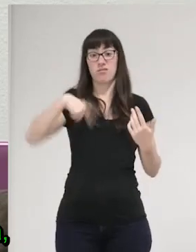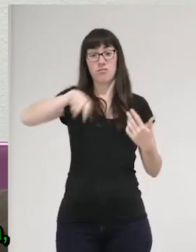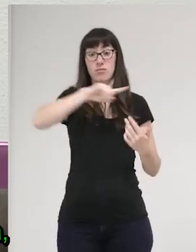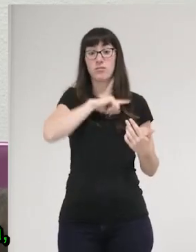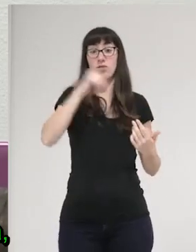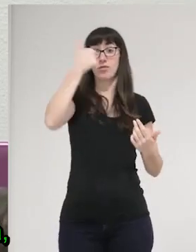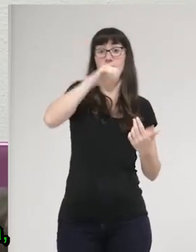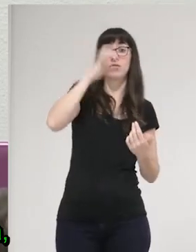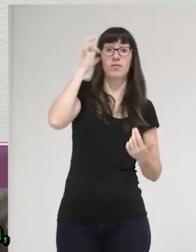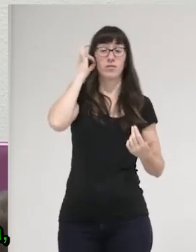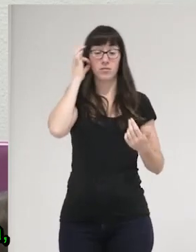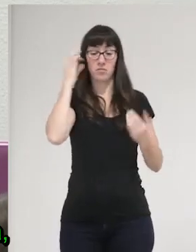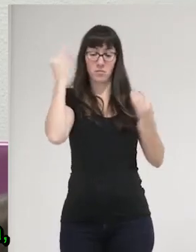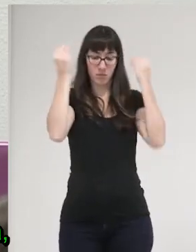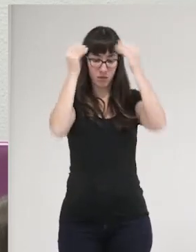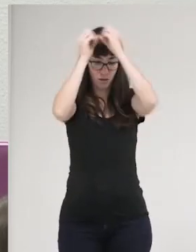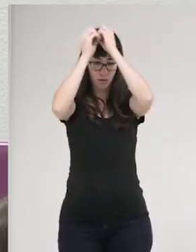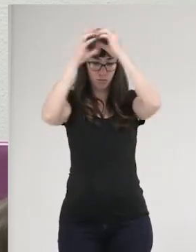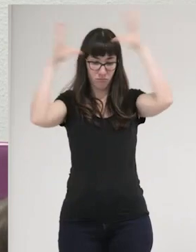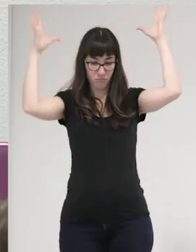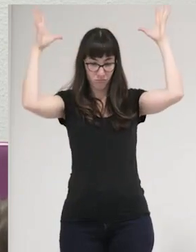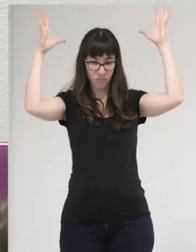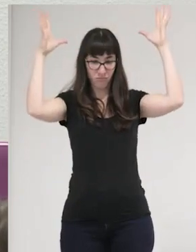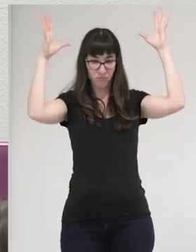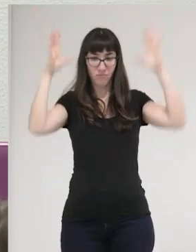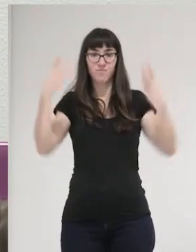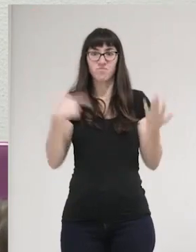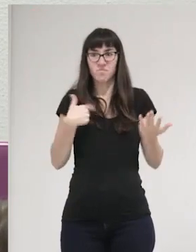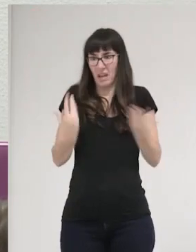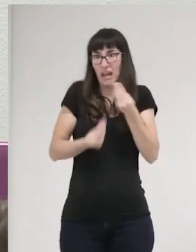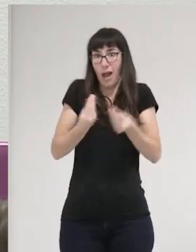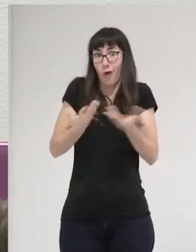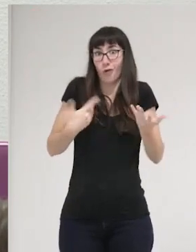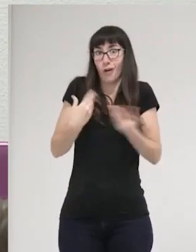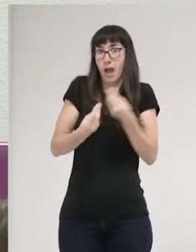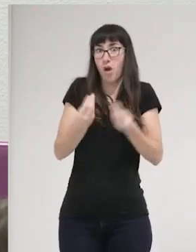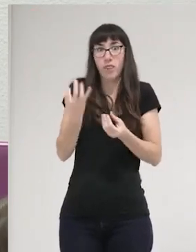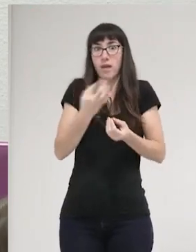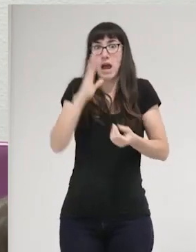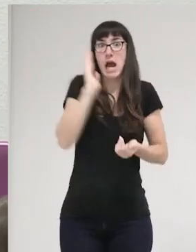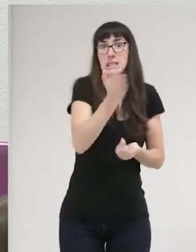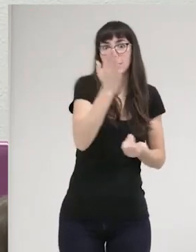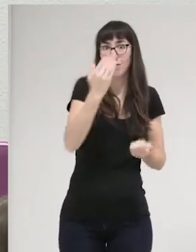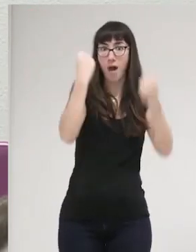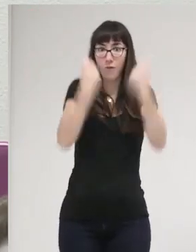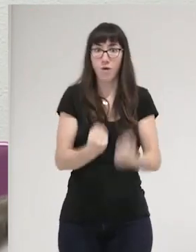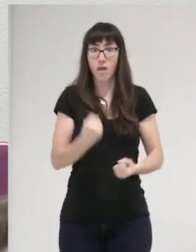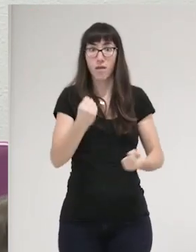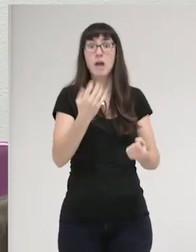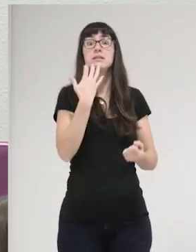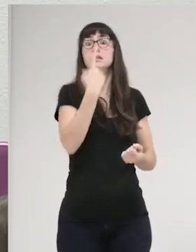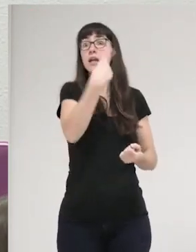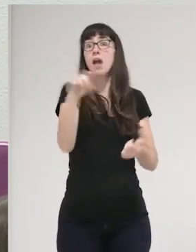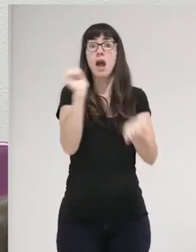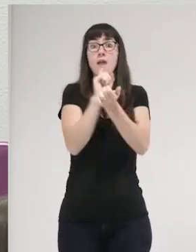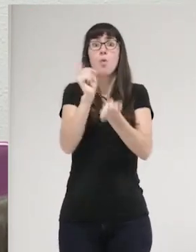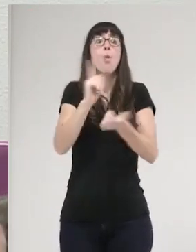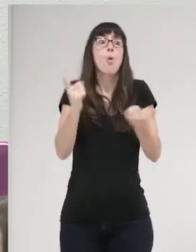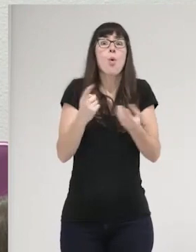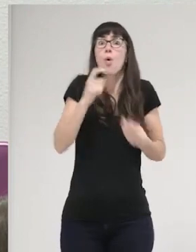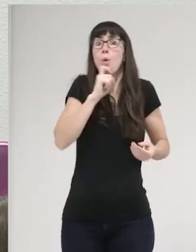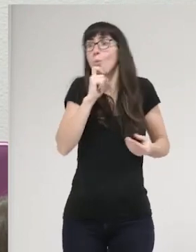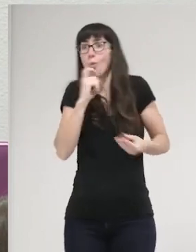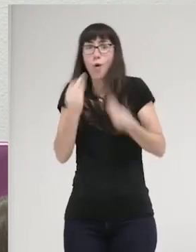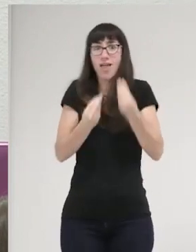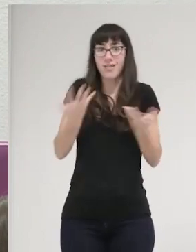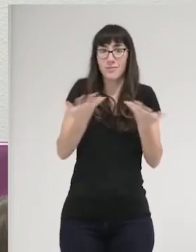tengamos en la cabeza una forma que, veces, y dicen, pero entonces, ¿qué hacemos? ¿Qué hacemos si no castigamos? ¿Qué hacemos si no van a la cárcel? ¿Qué hacemos si no...? Bueno, no, creo que